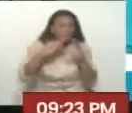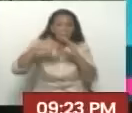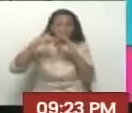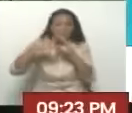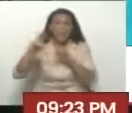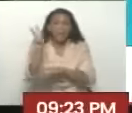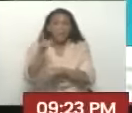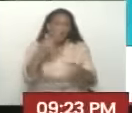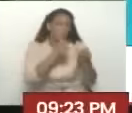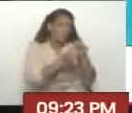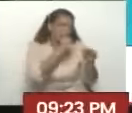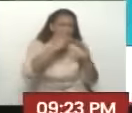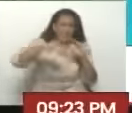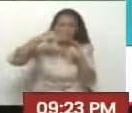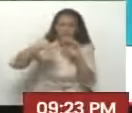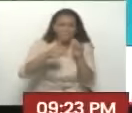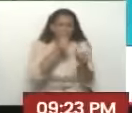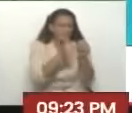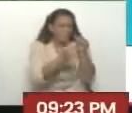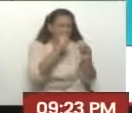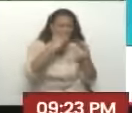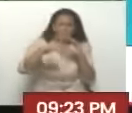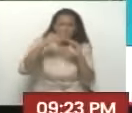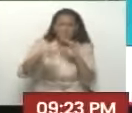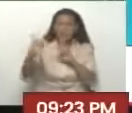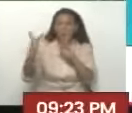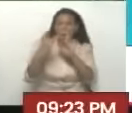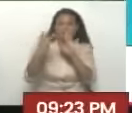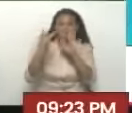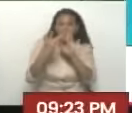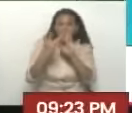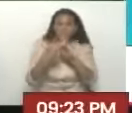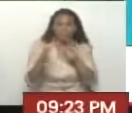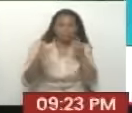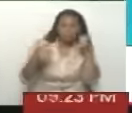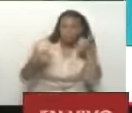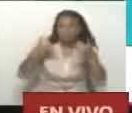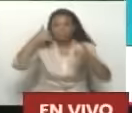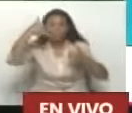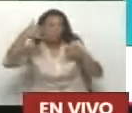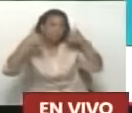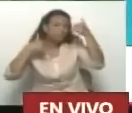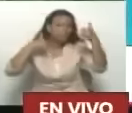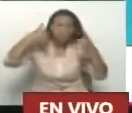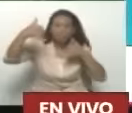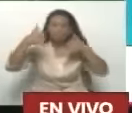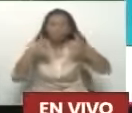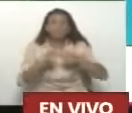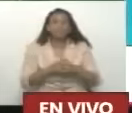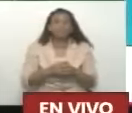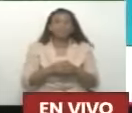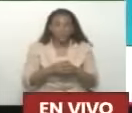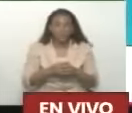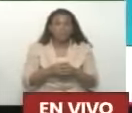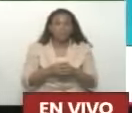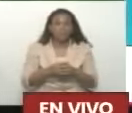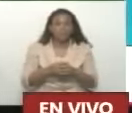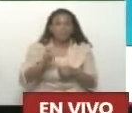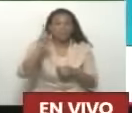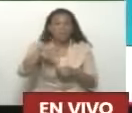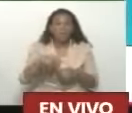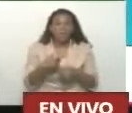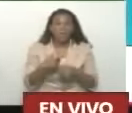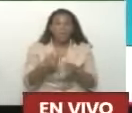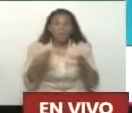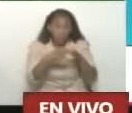También tenemos una llamada de la Cava desde China. Me estaba llamando la Cava por aquí, pero no caía la llamada. Tenemos una delegación en